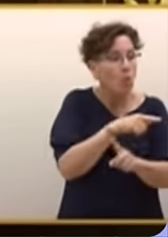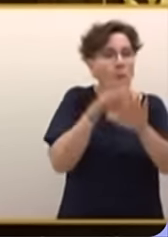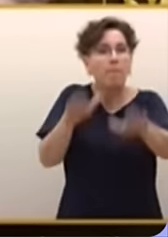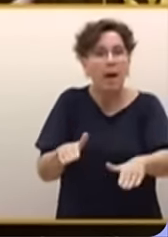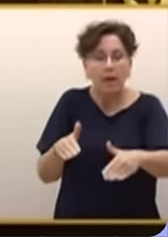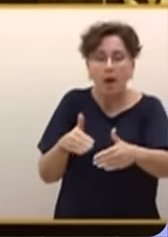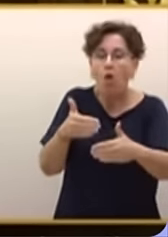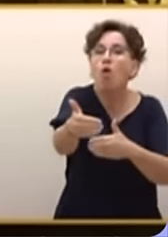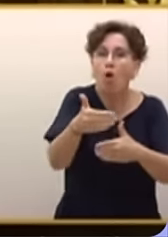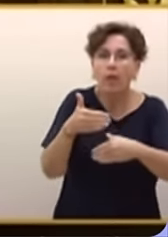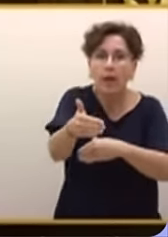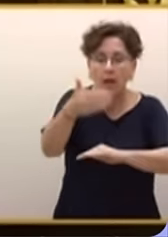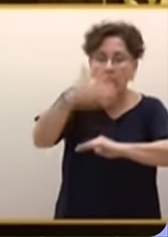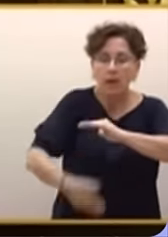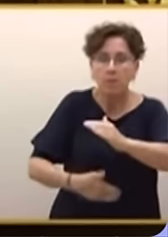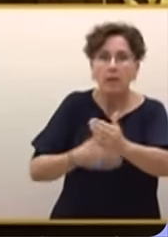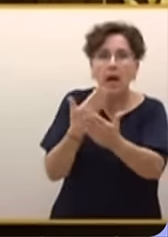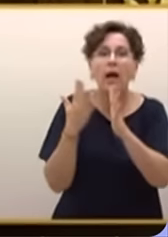límite? Porque nosotros no lo sabemos.